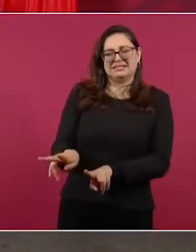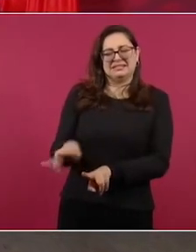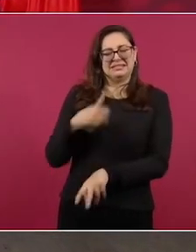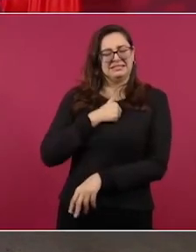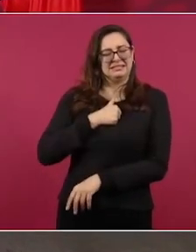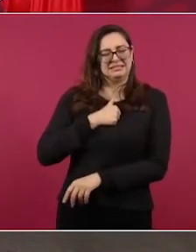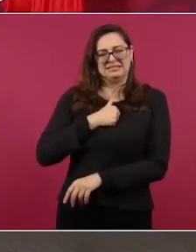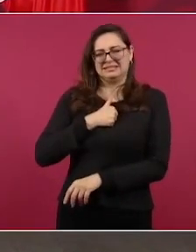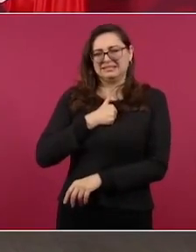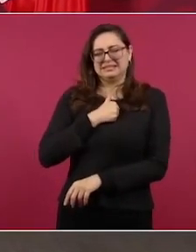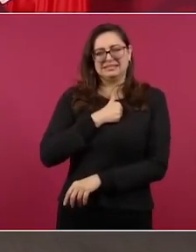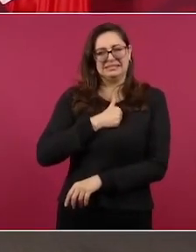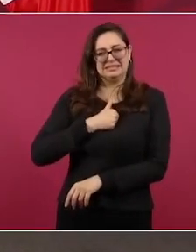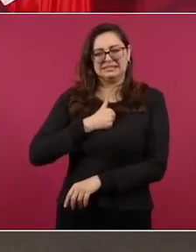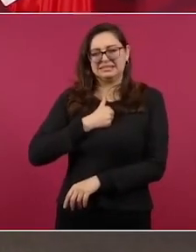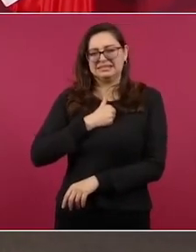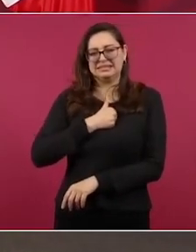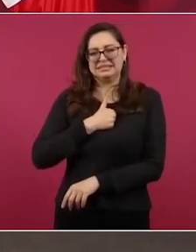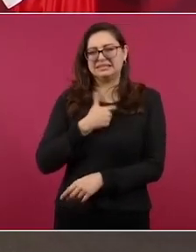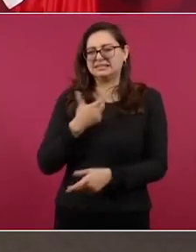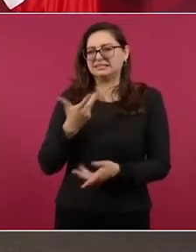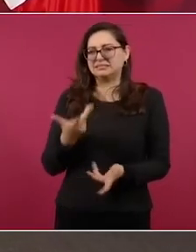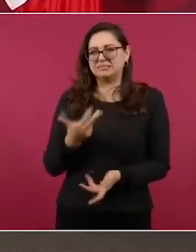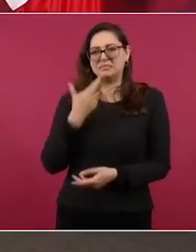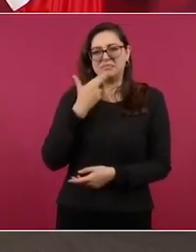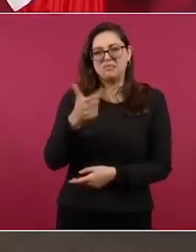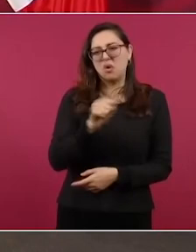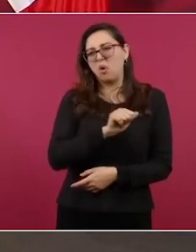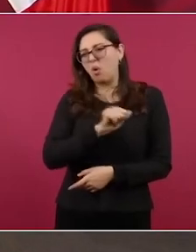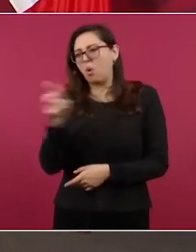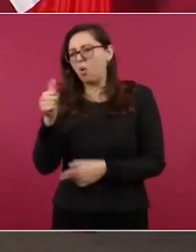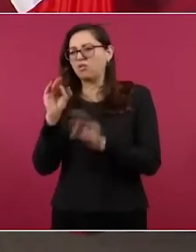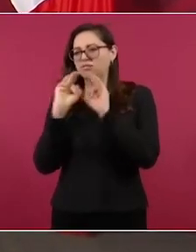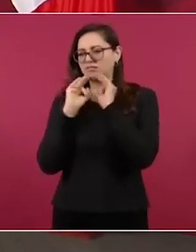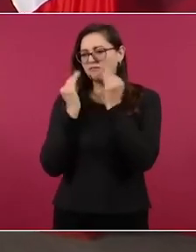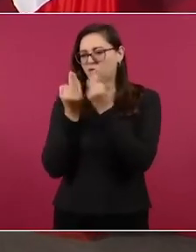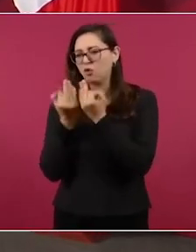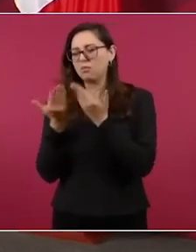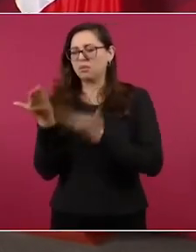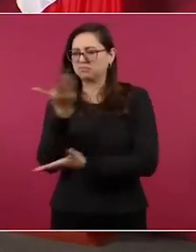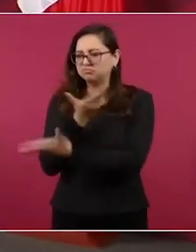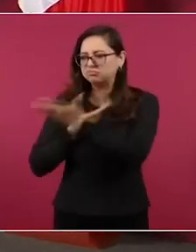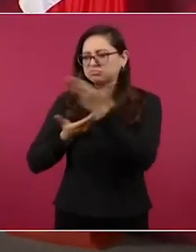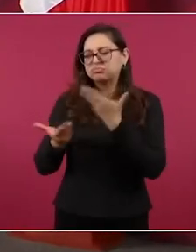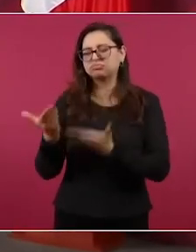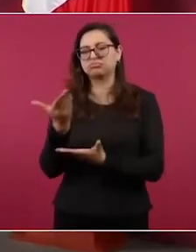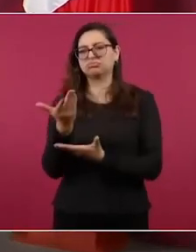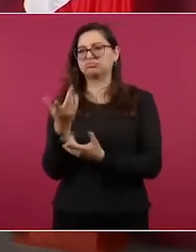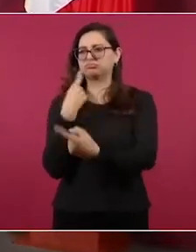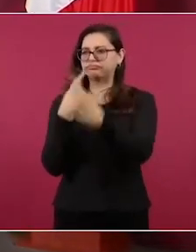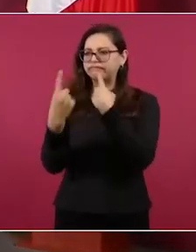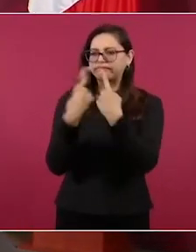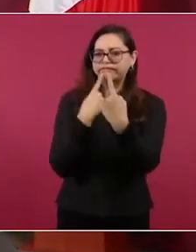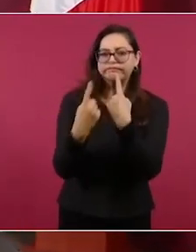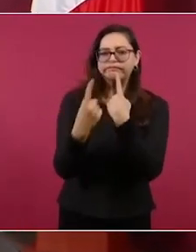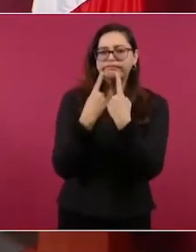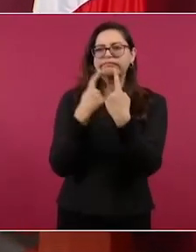el conflicto de Perú, una salida mediante el diálogo